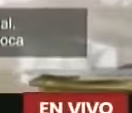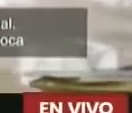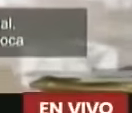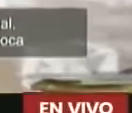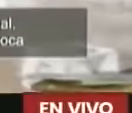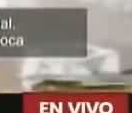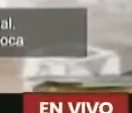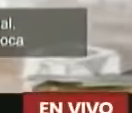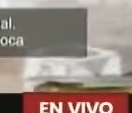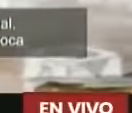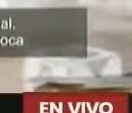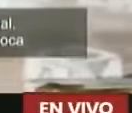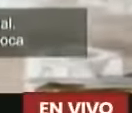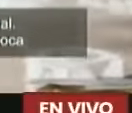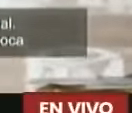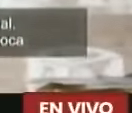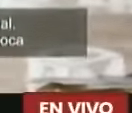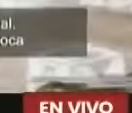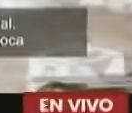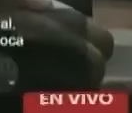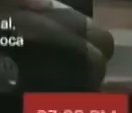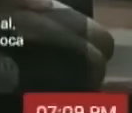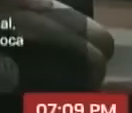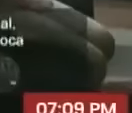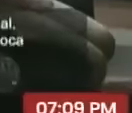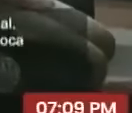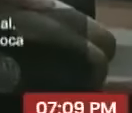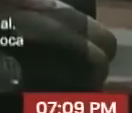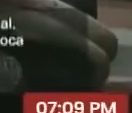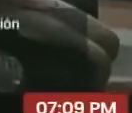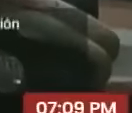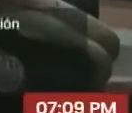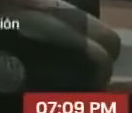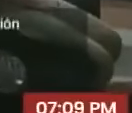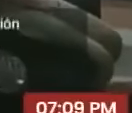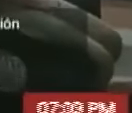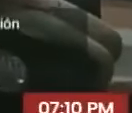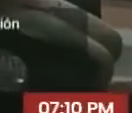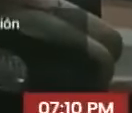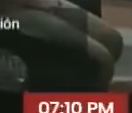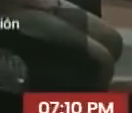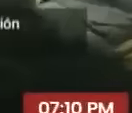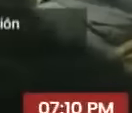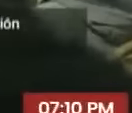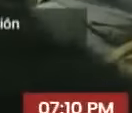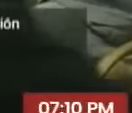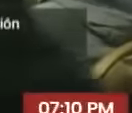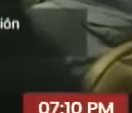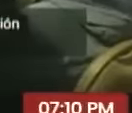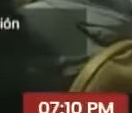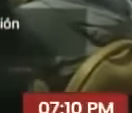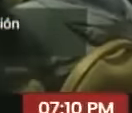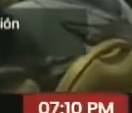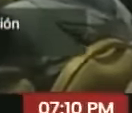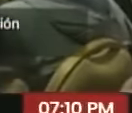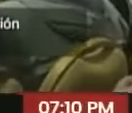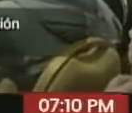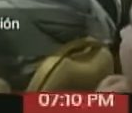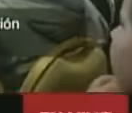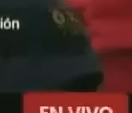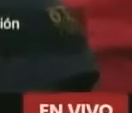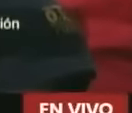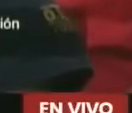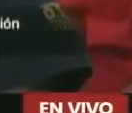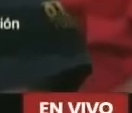una nueva alternativa social mundial para la nueva época de transición y desde Venezuela decimos